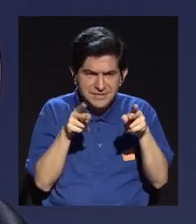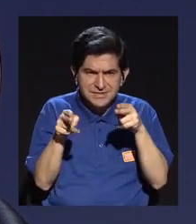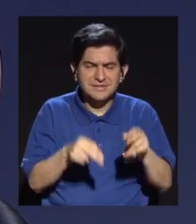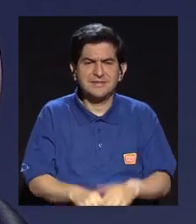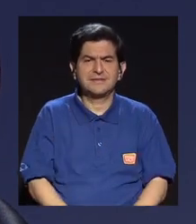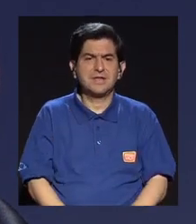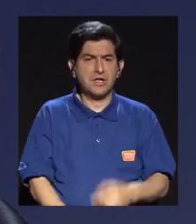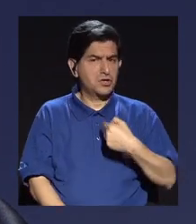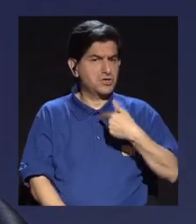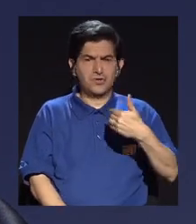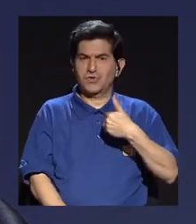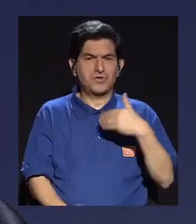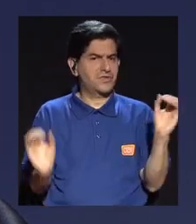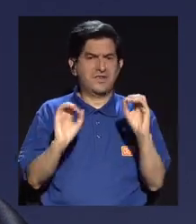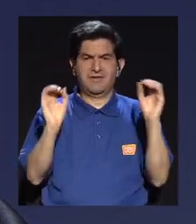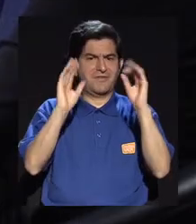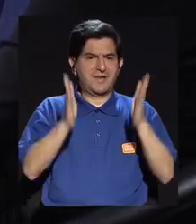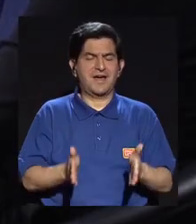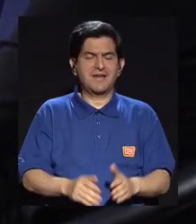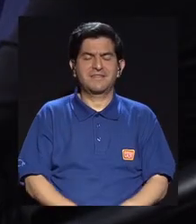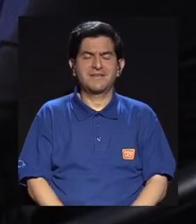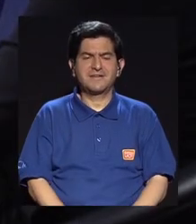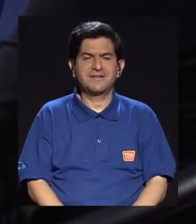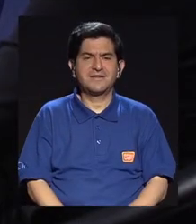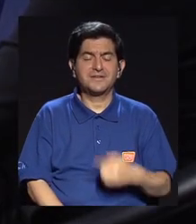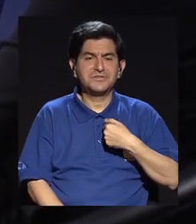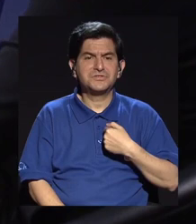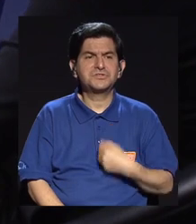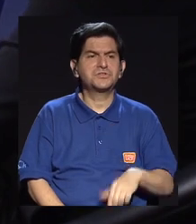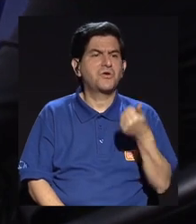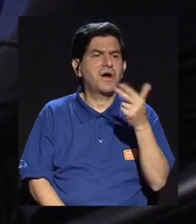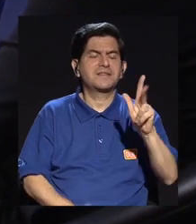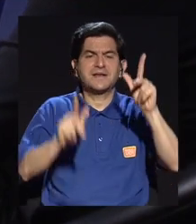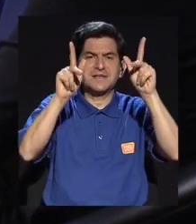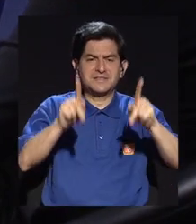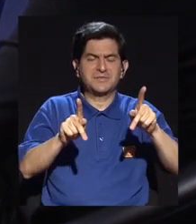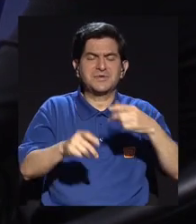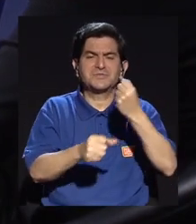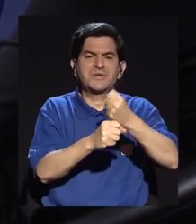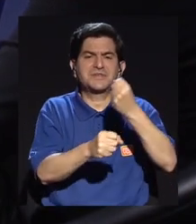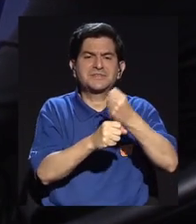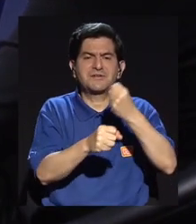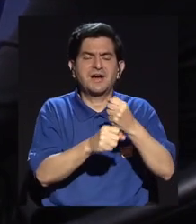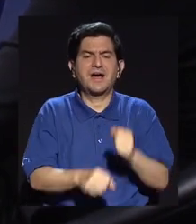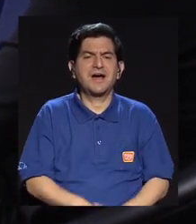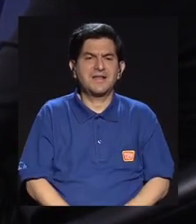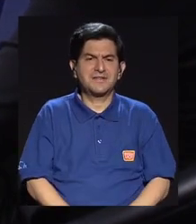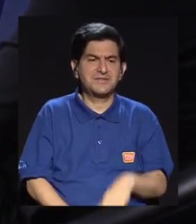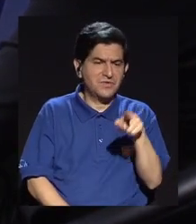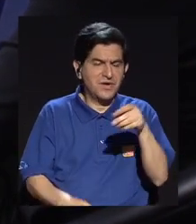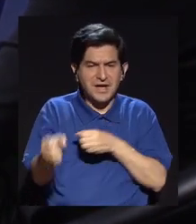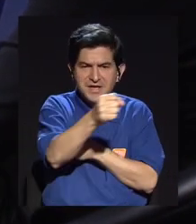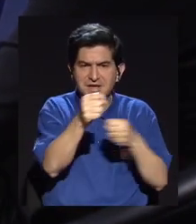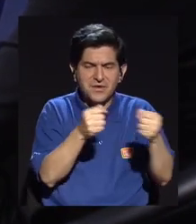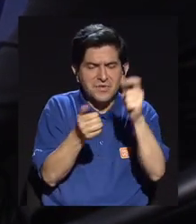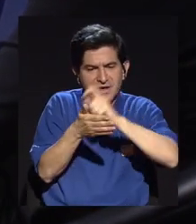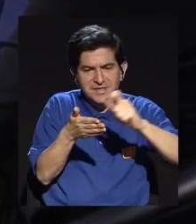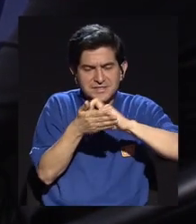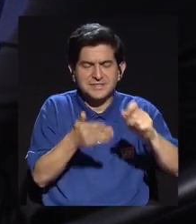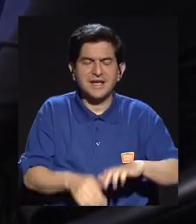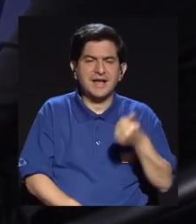de texto. Yo no tengo nada de eso. Yo tengo una redacción de 13 personas, 13 periodistas,